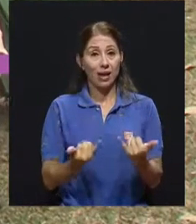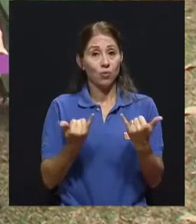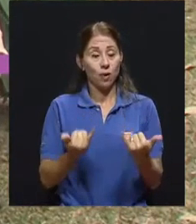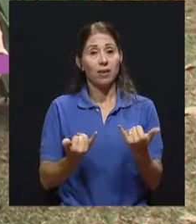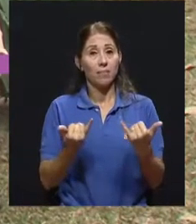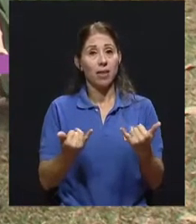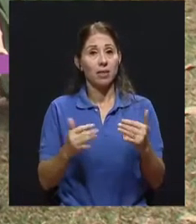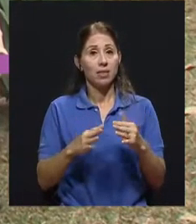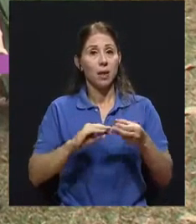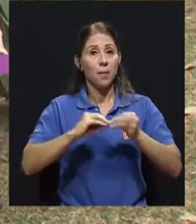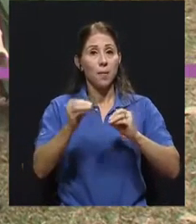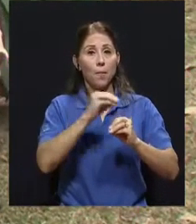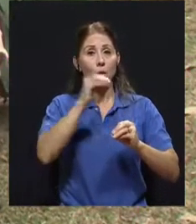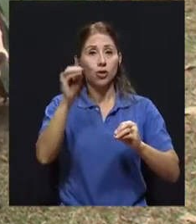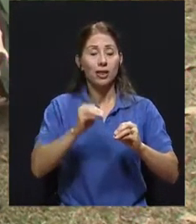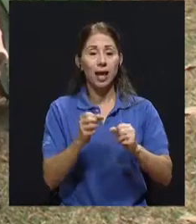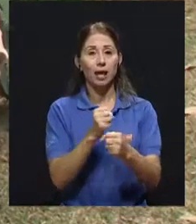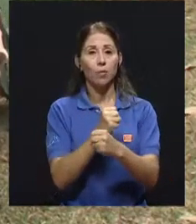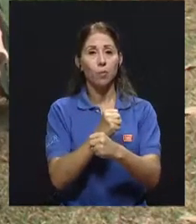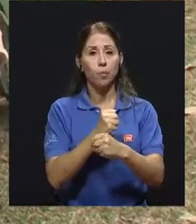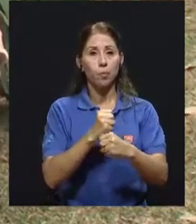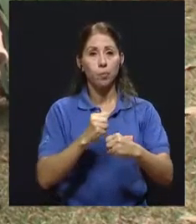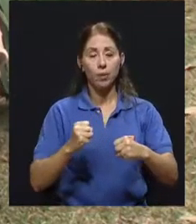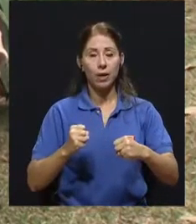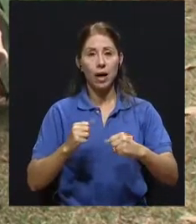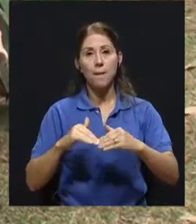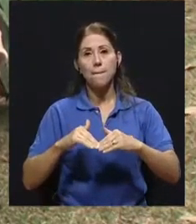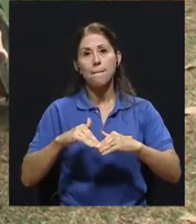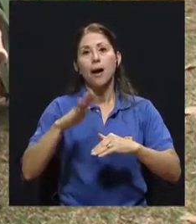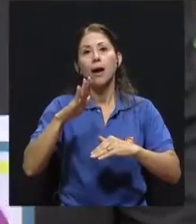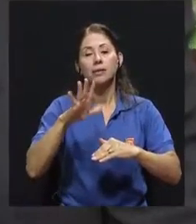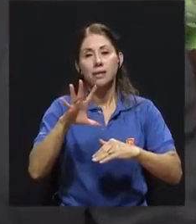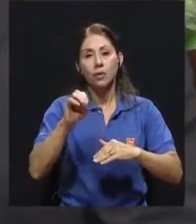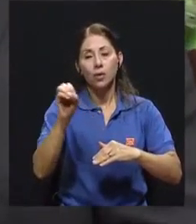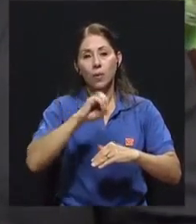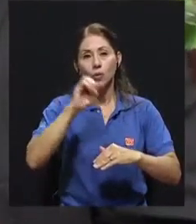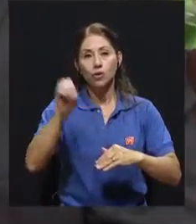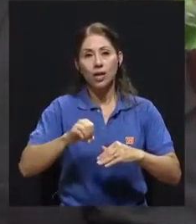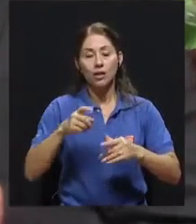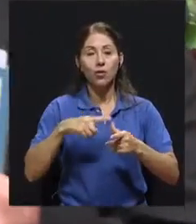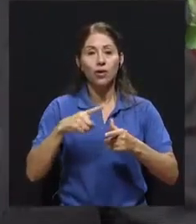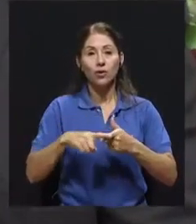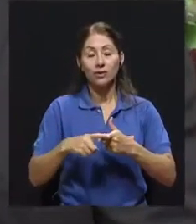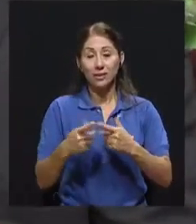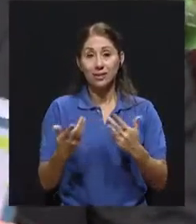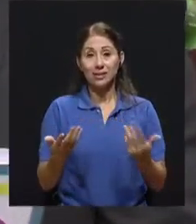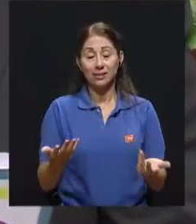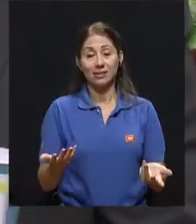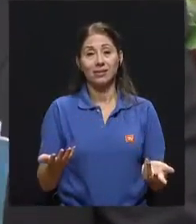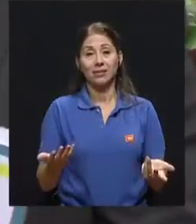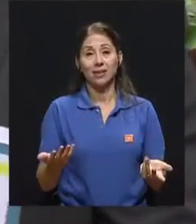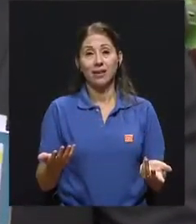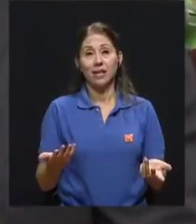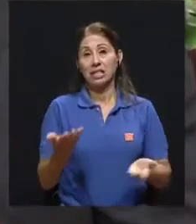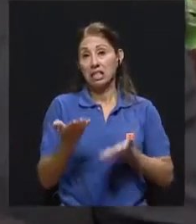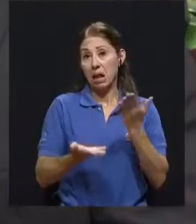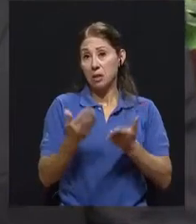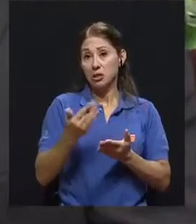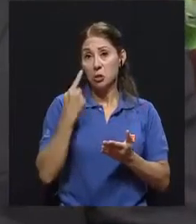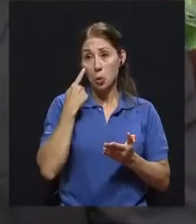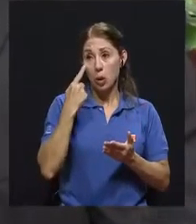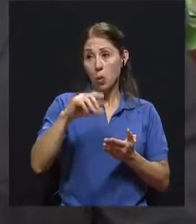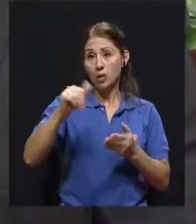es arriba del 50%, entonces de pronto que más bien me refuerza, que otros están igual como yo,